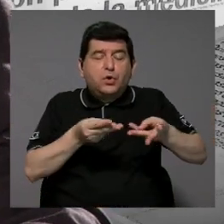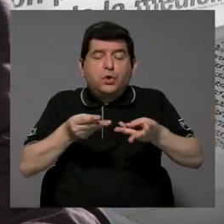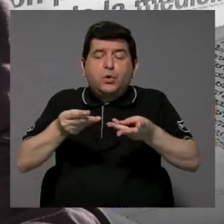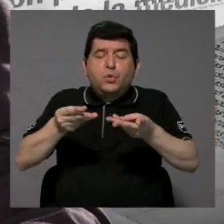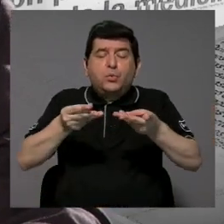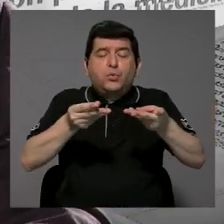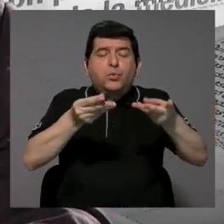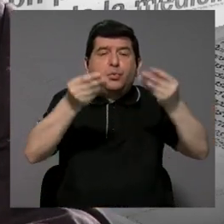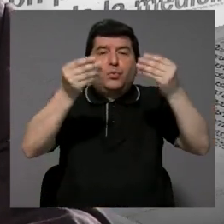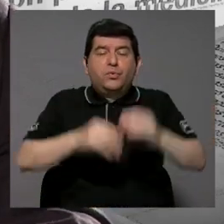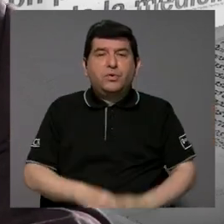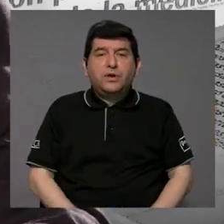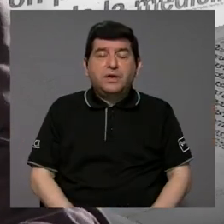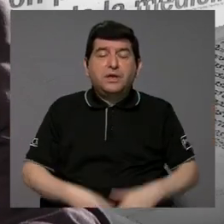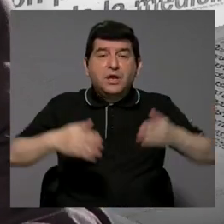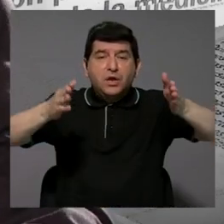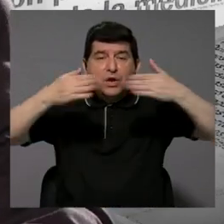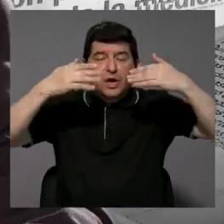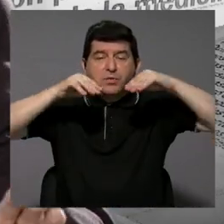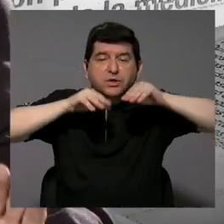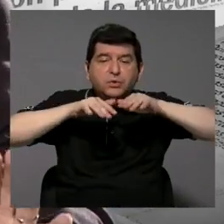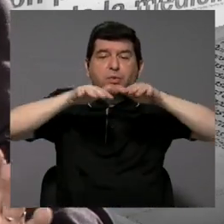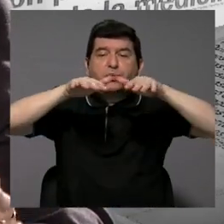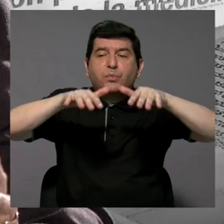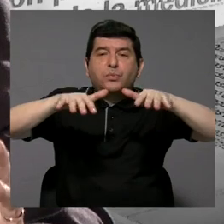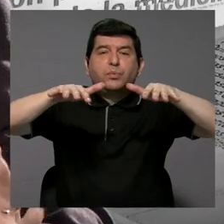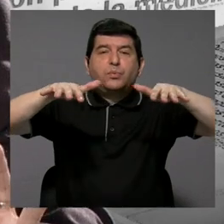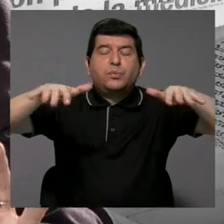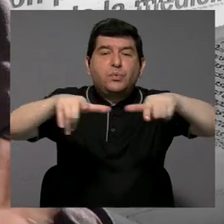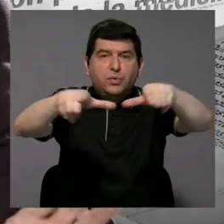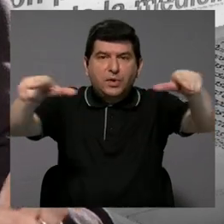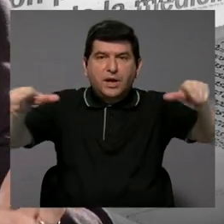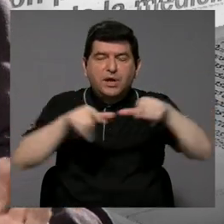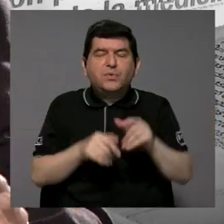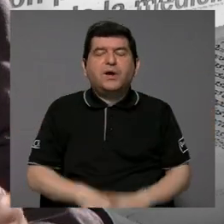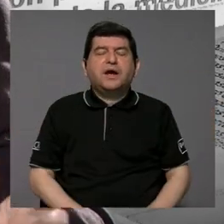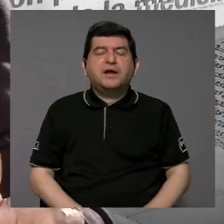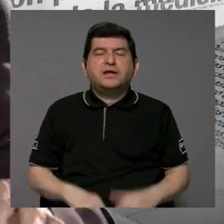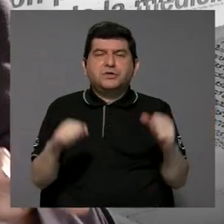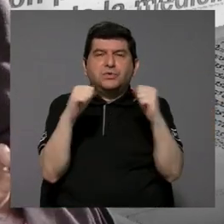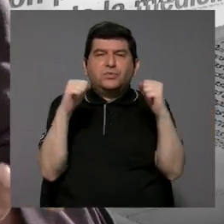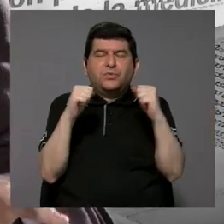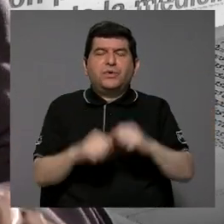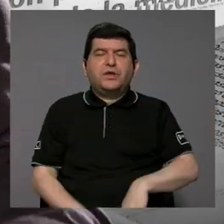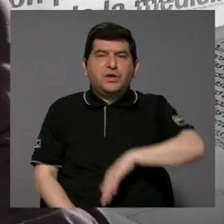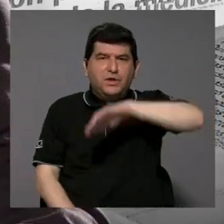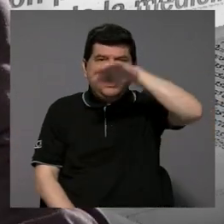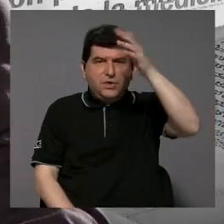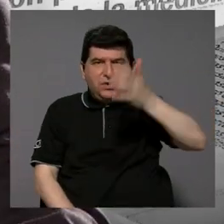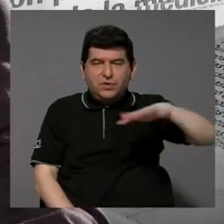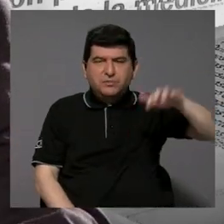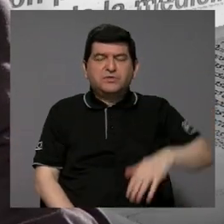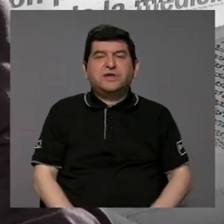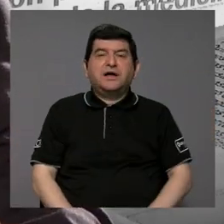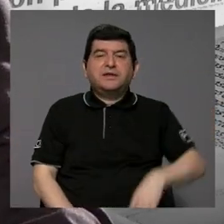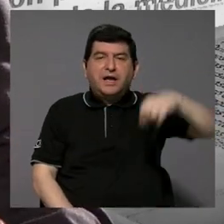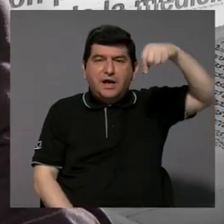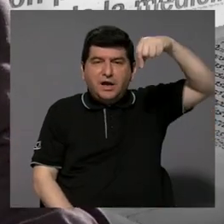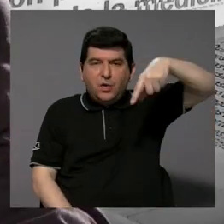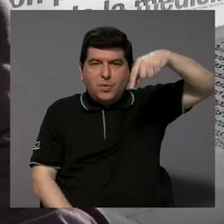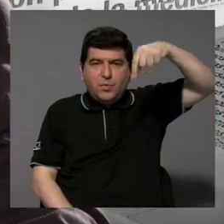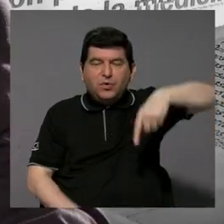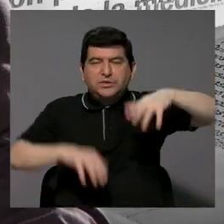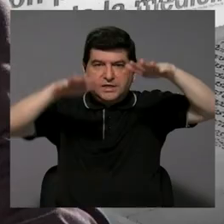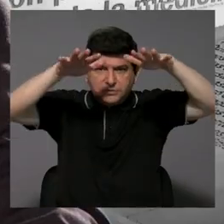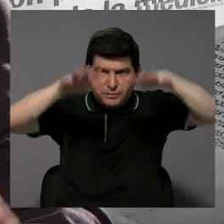y las mismas corrientes los van trasladando y cuando llegan a partes un poco más frescas, de montañas, se condensan y ahí